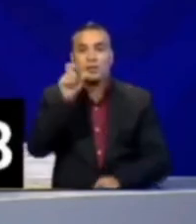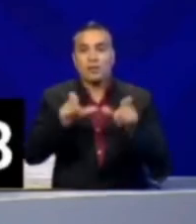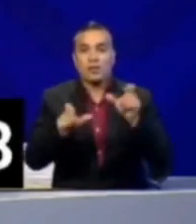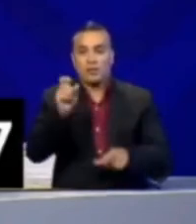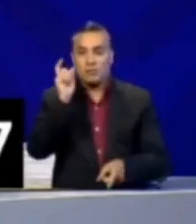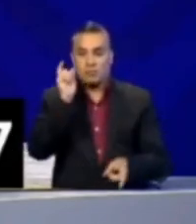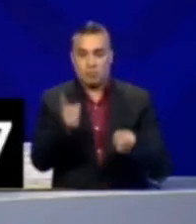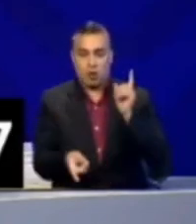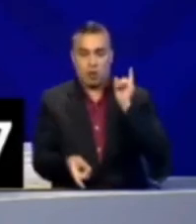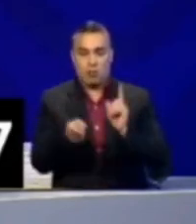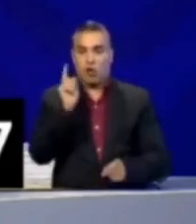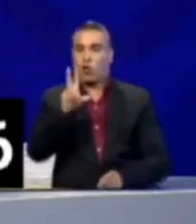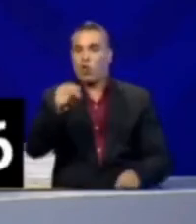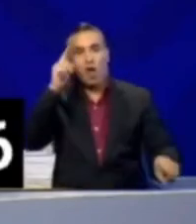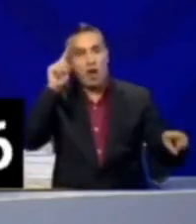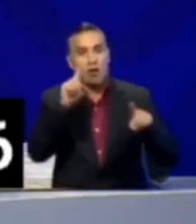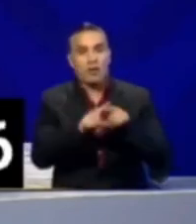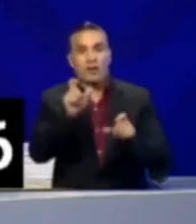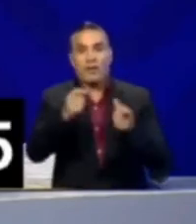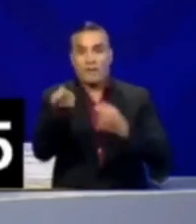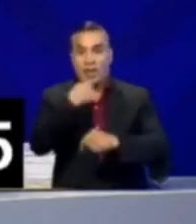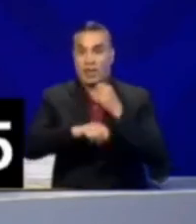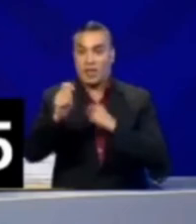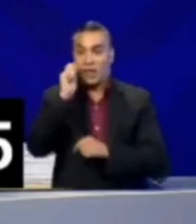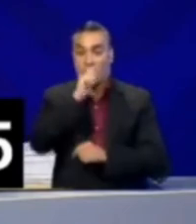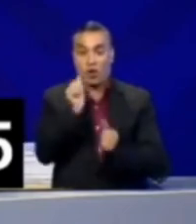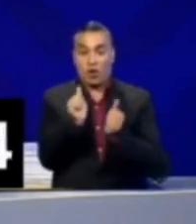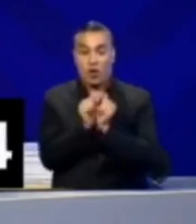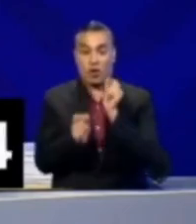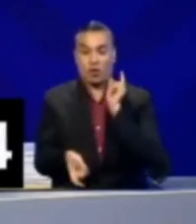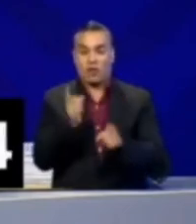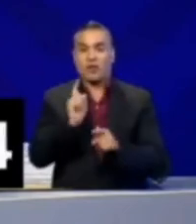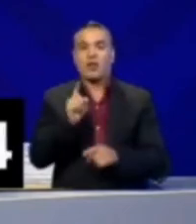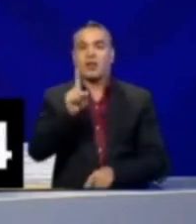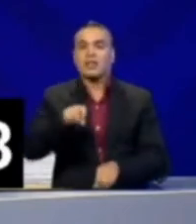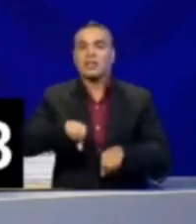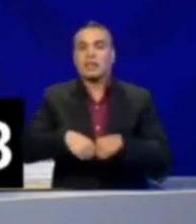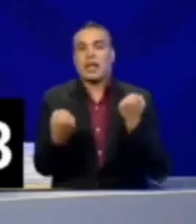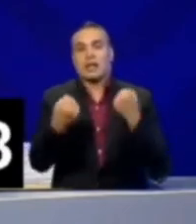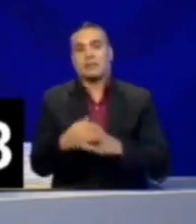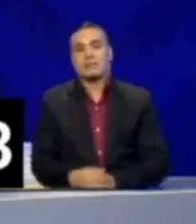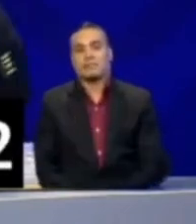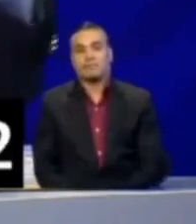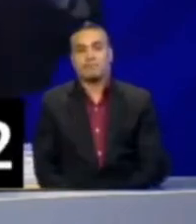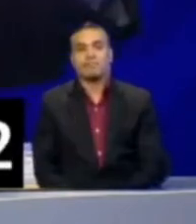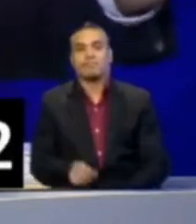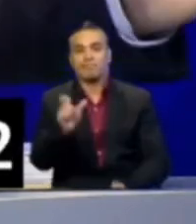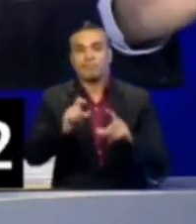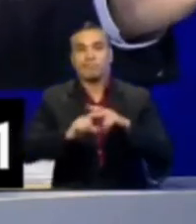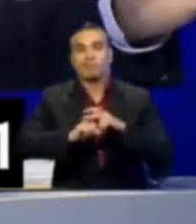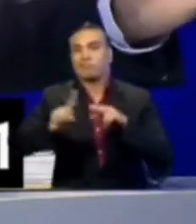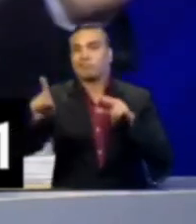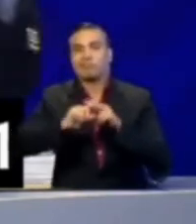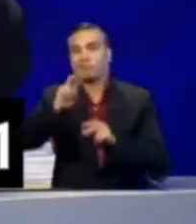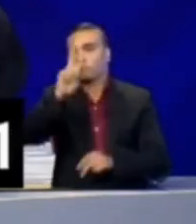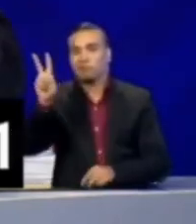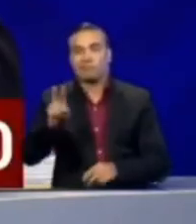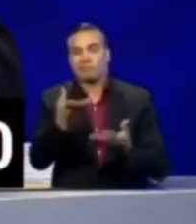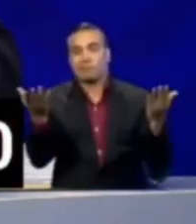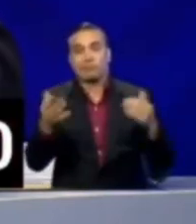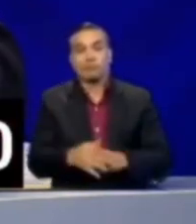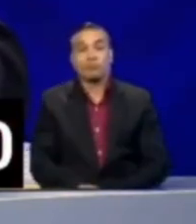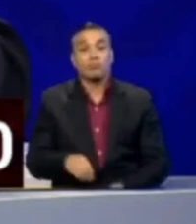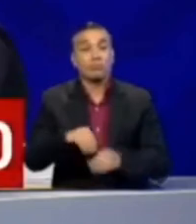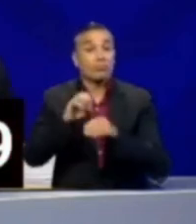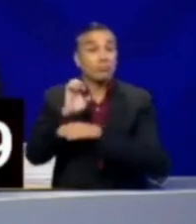dictaduras, estas narcodictaduras, que son las que han ocasionado la gran migración de venezolanos, no